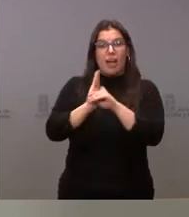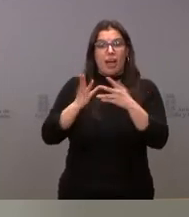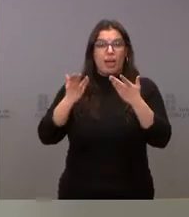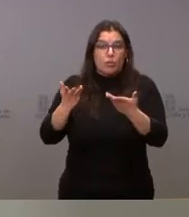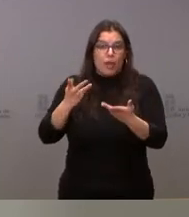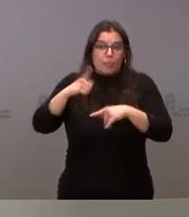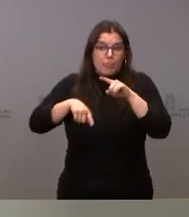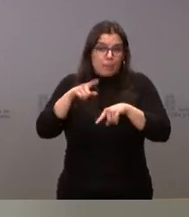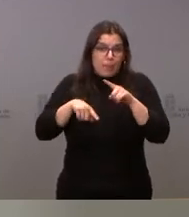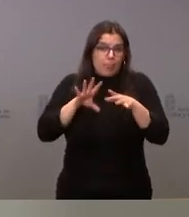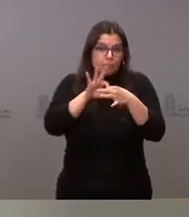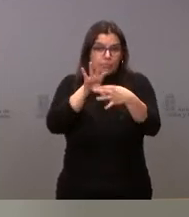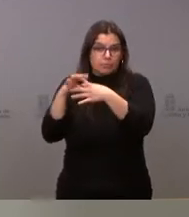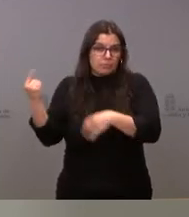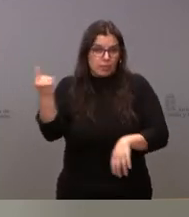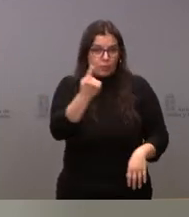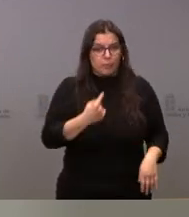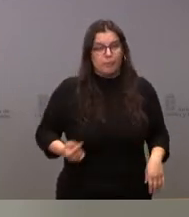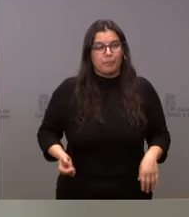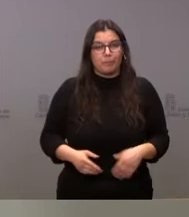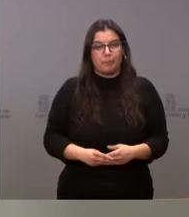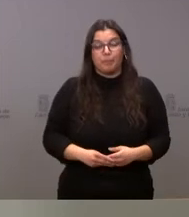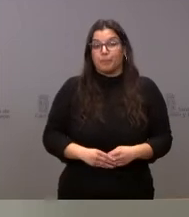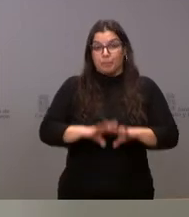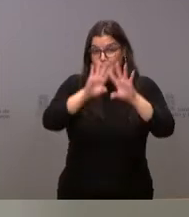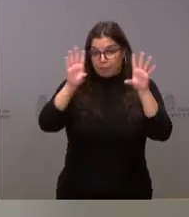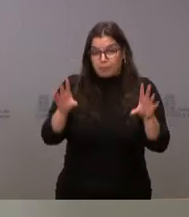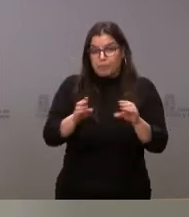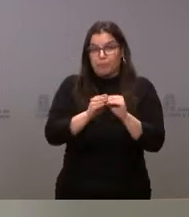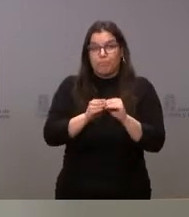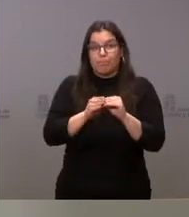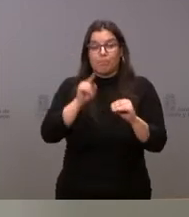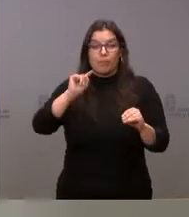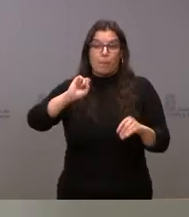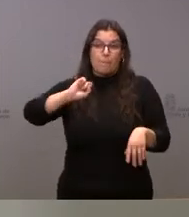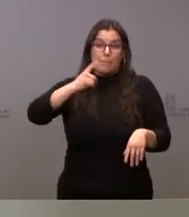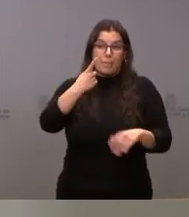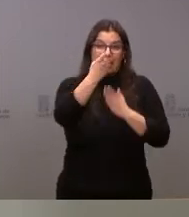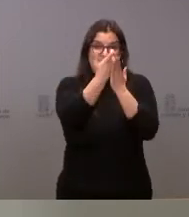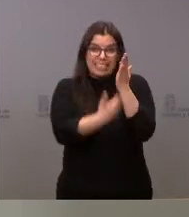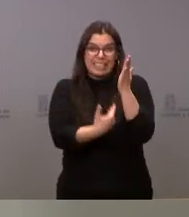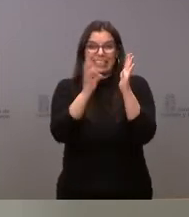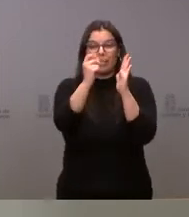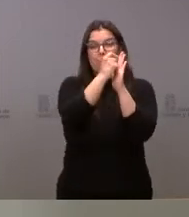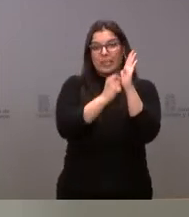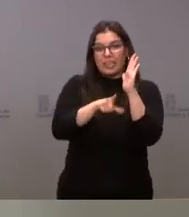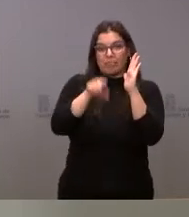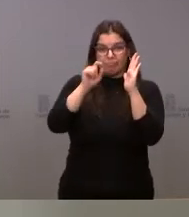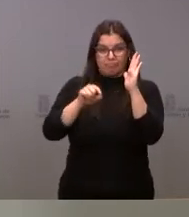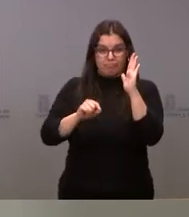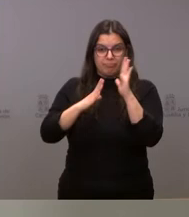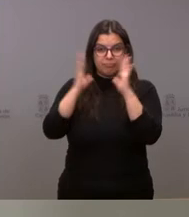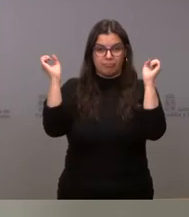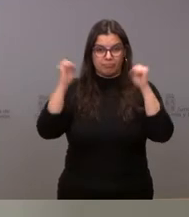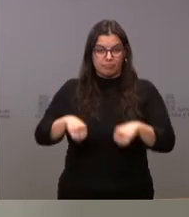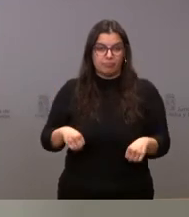corresponder. En definitiva, este es un primer listado de las cuestiones que les podríamos